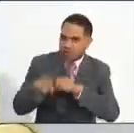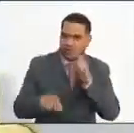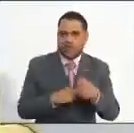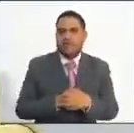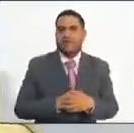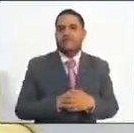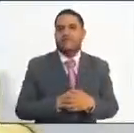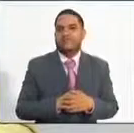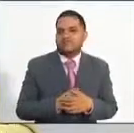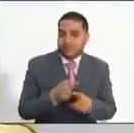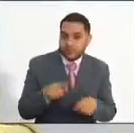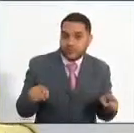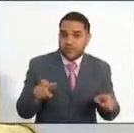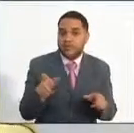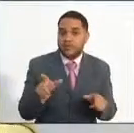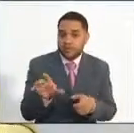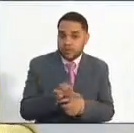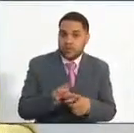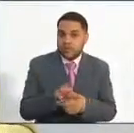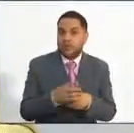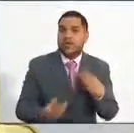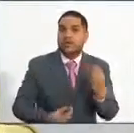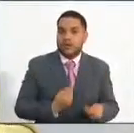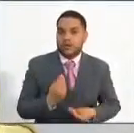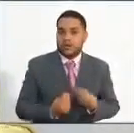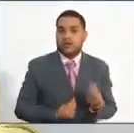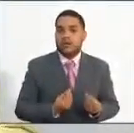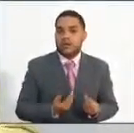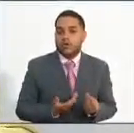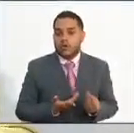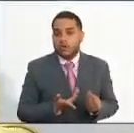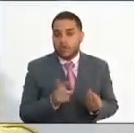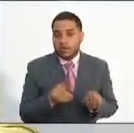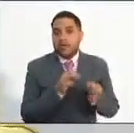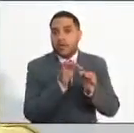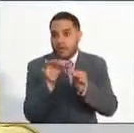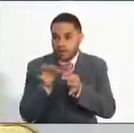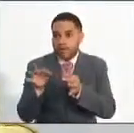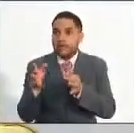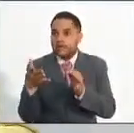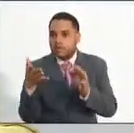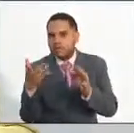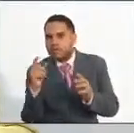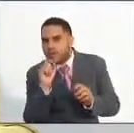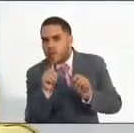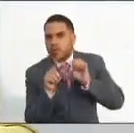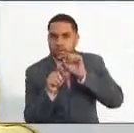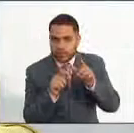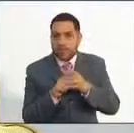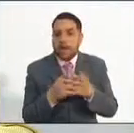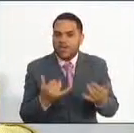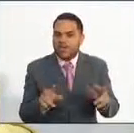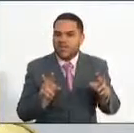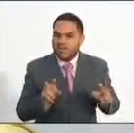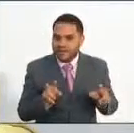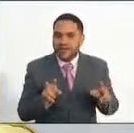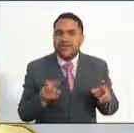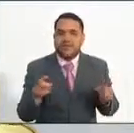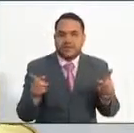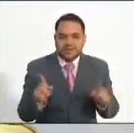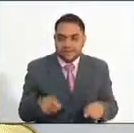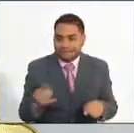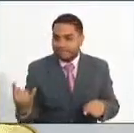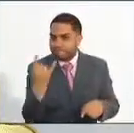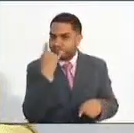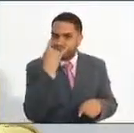han tenido los ciudadanos desde regiones del país incluso, vamos a abordar un tema que es fundamental y que seguramente va a generar enorme